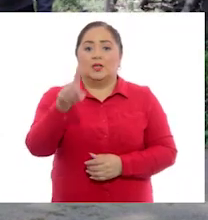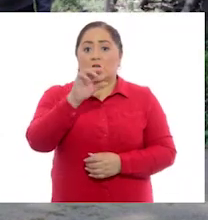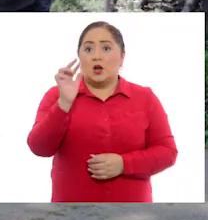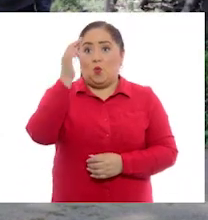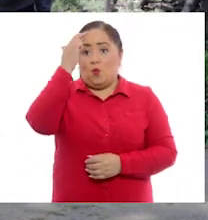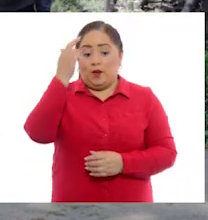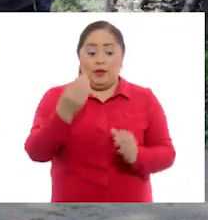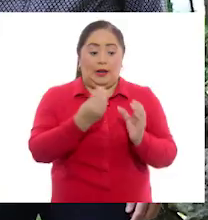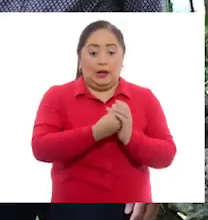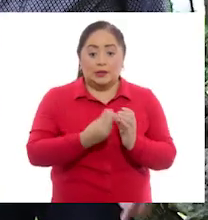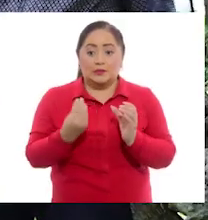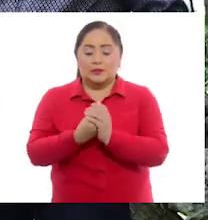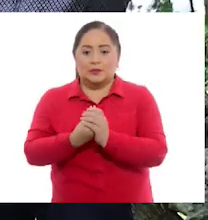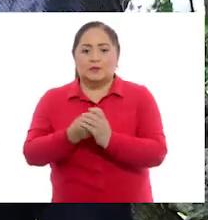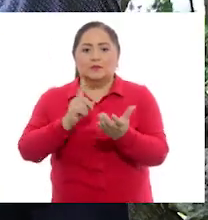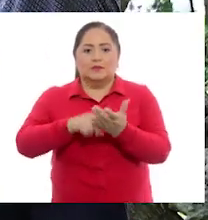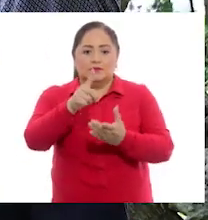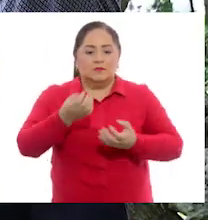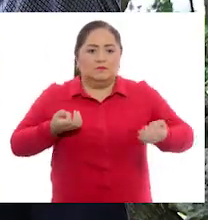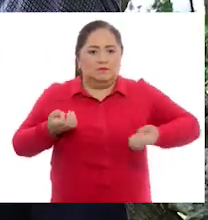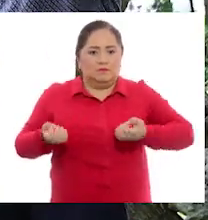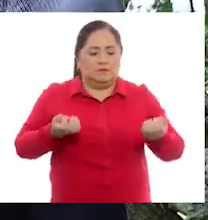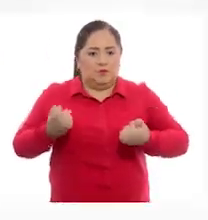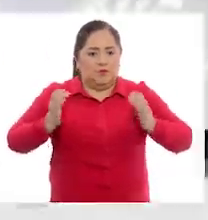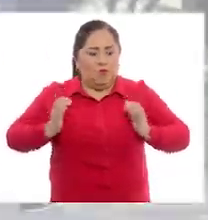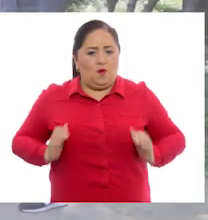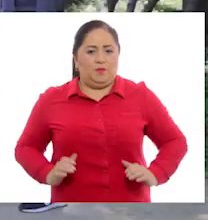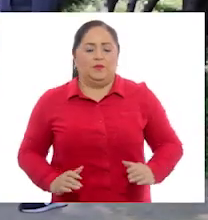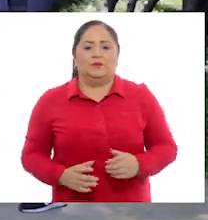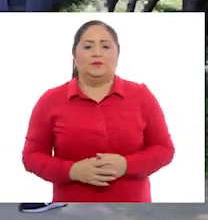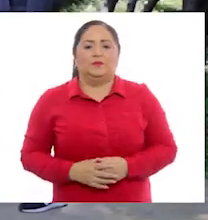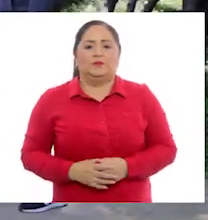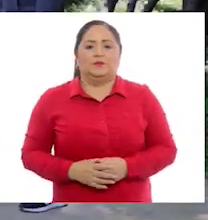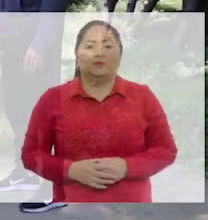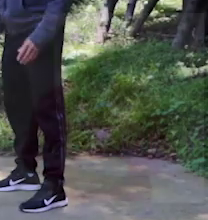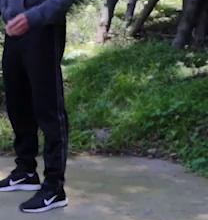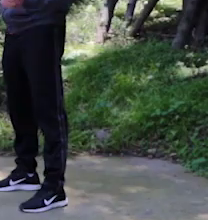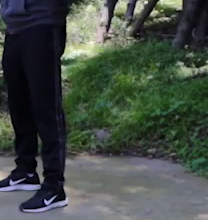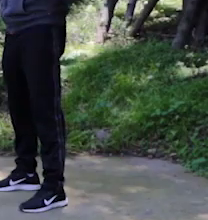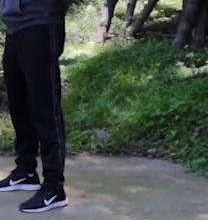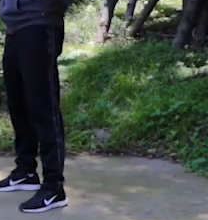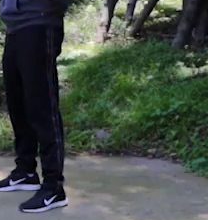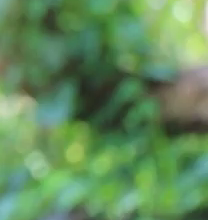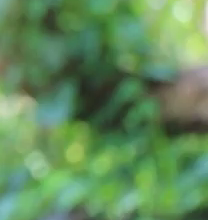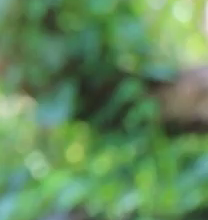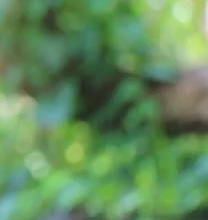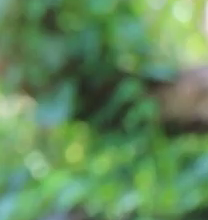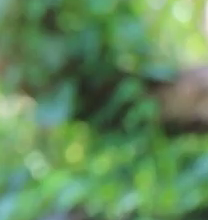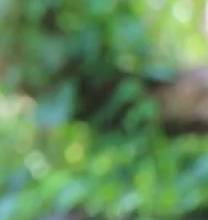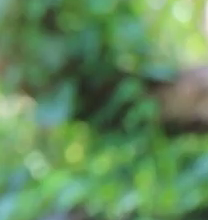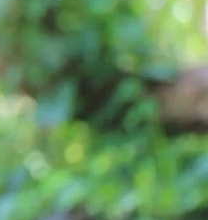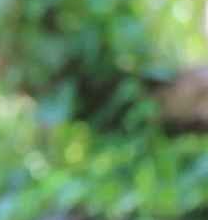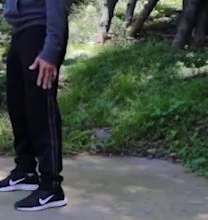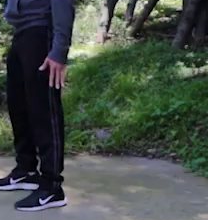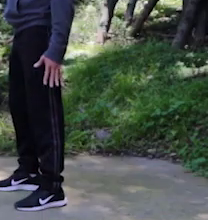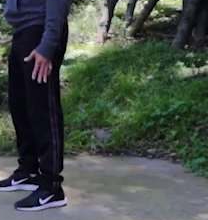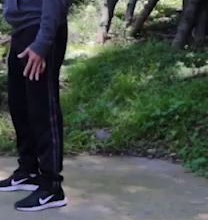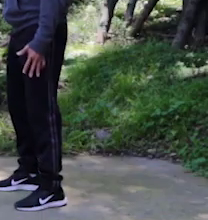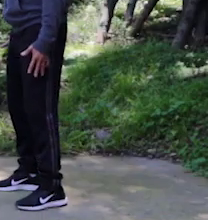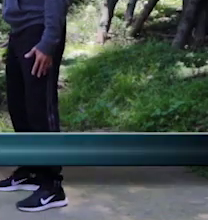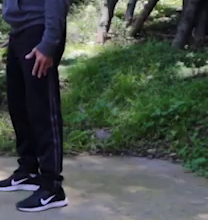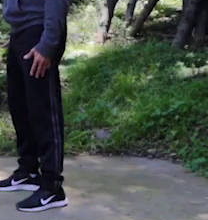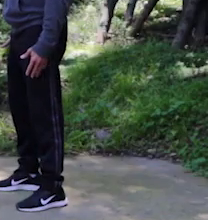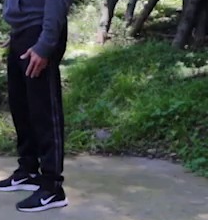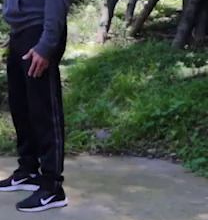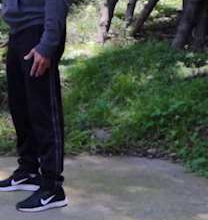Recuerda, entre clase y clase, activa tu cuerpo. En esta ocasión vamos a trabajar el tríceps. Vamos a